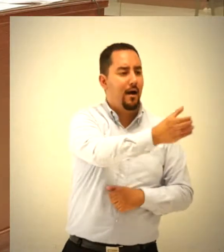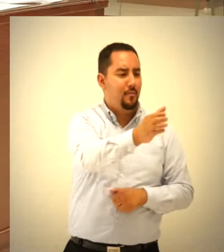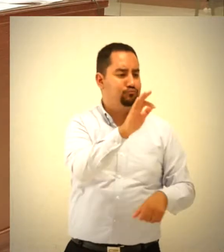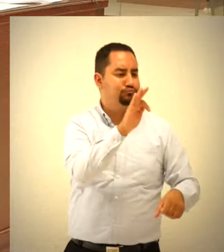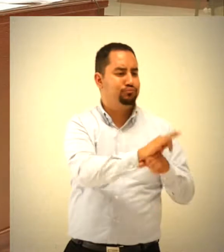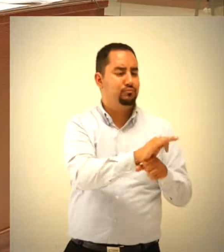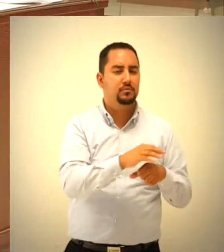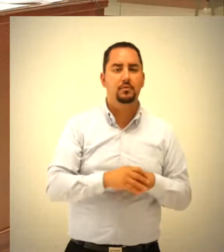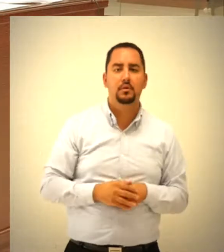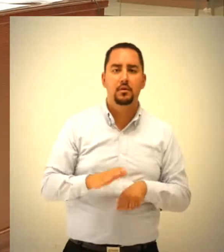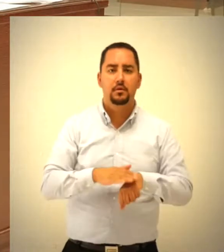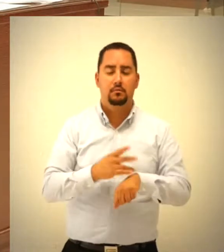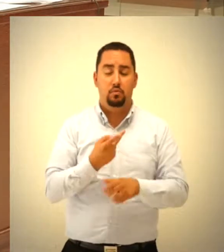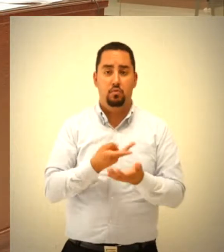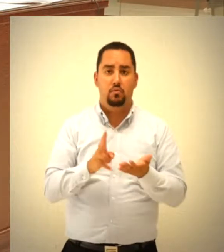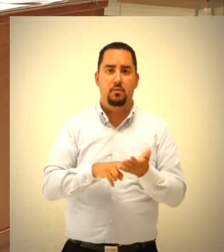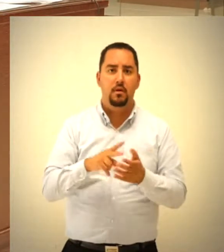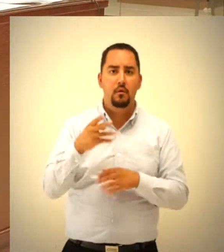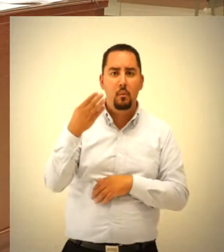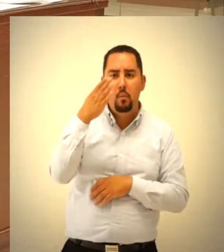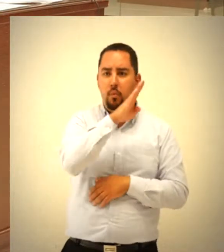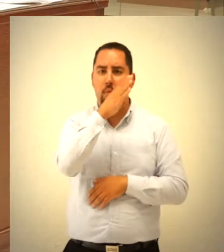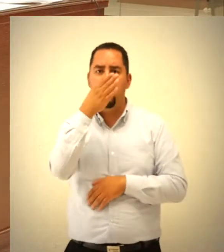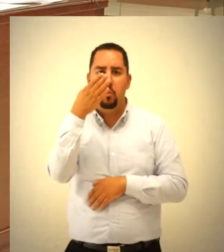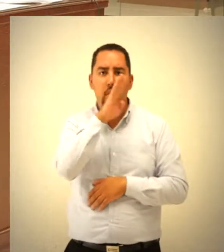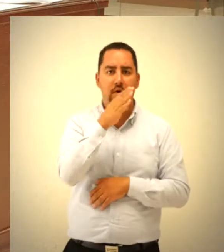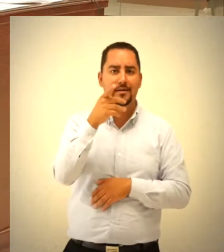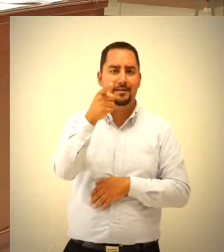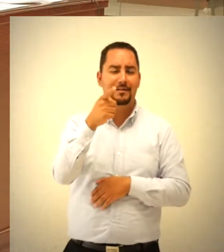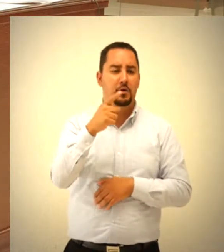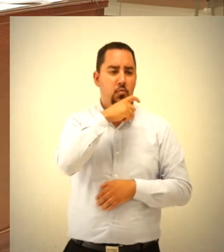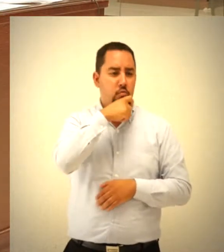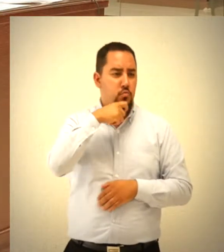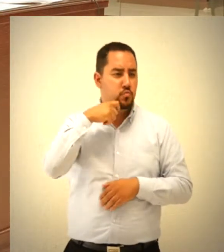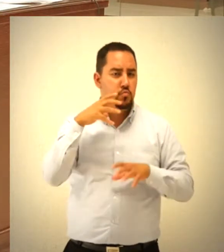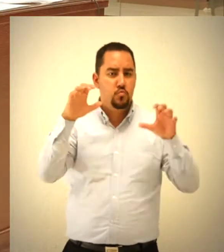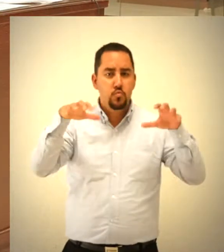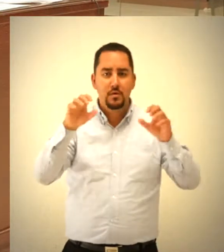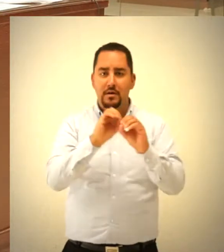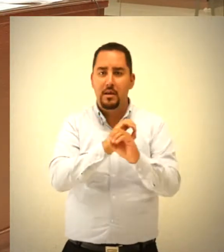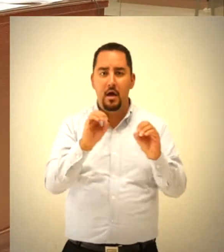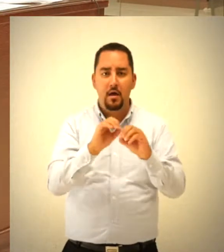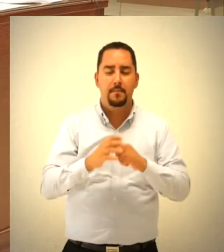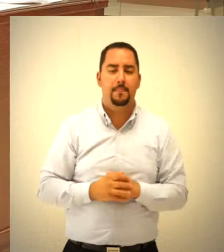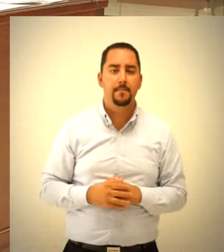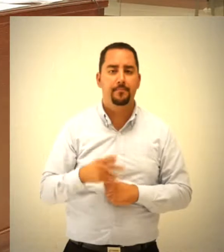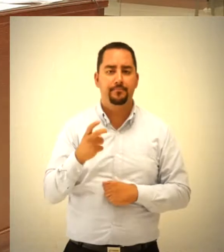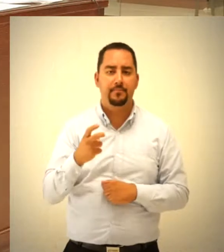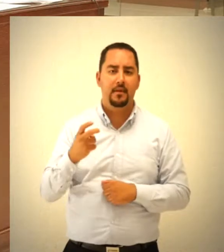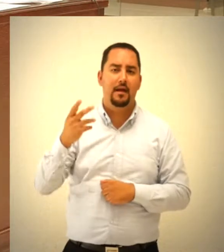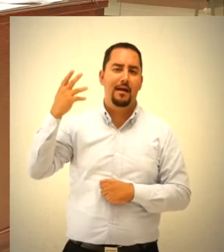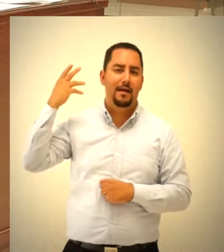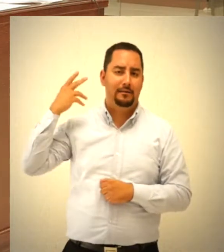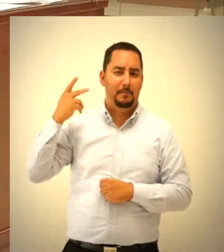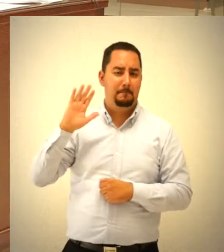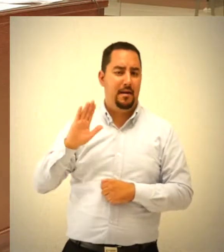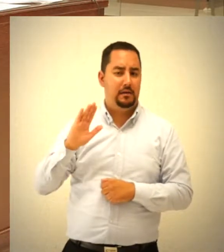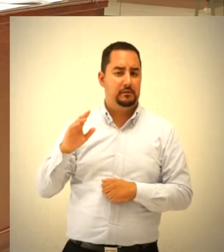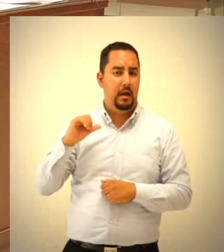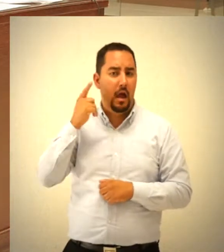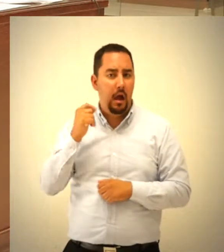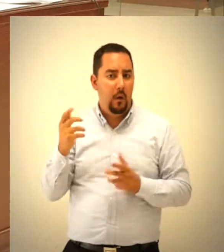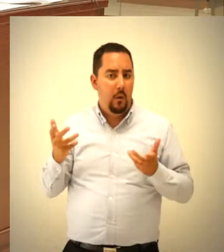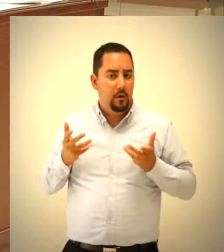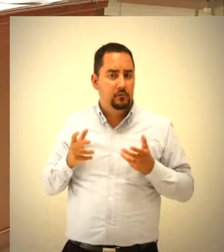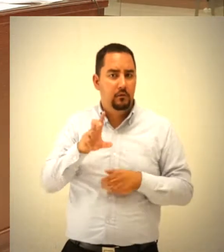especial por las inclemencias del clima, como lo es la sequía, por lo que no trata de un programa que se haya creado de forma exprofeso durante